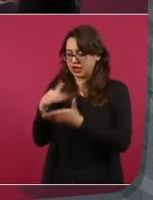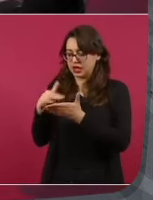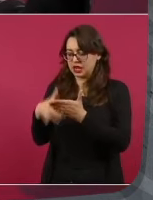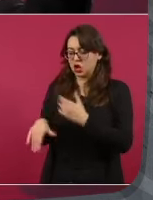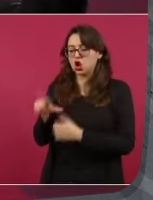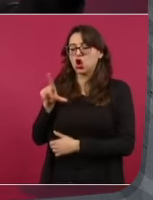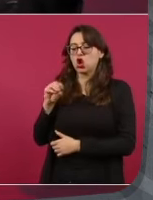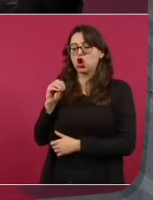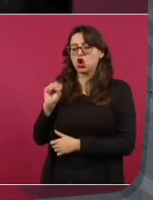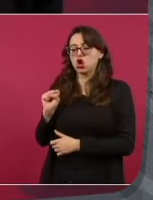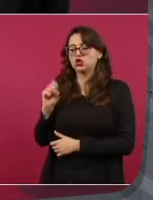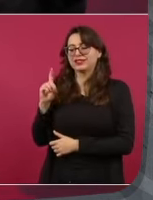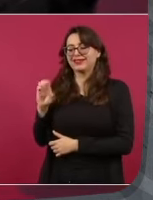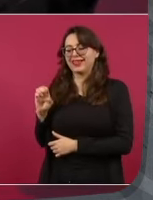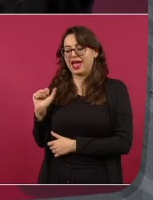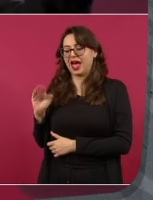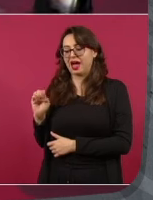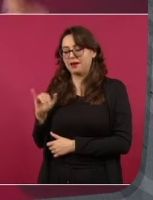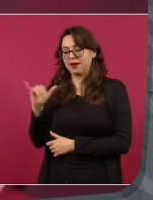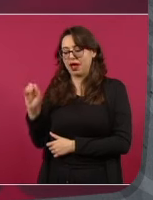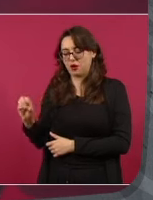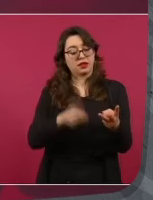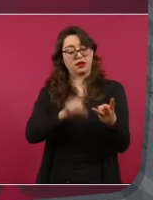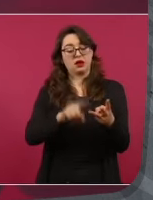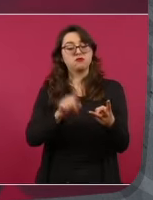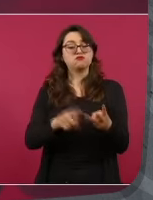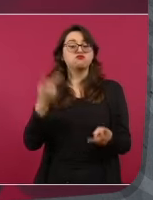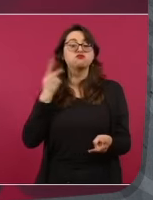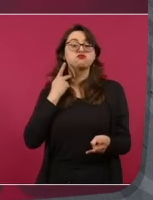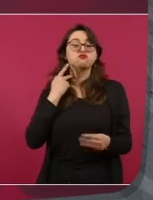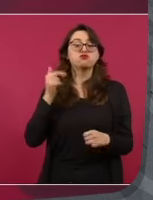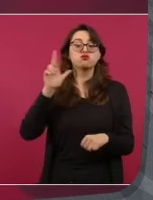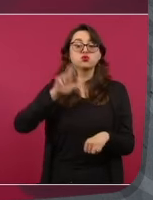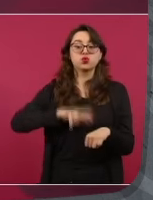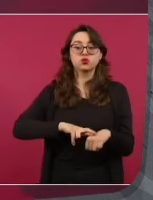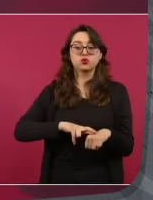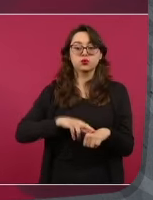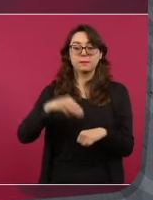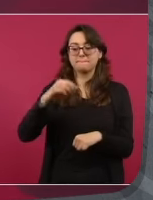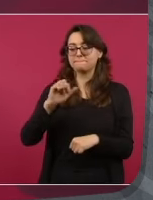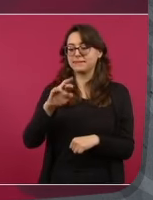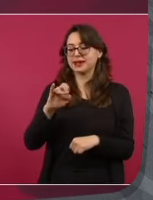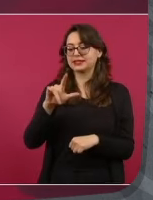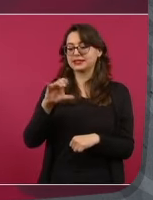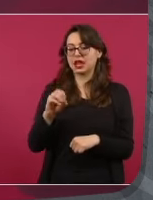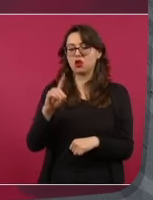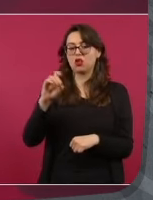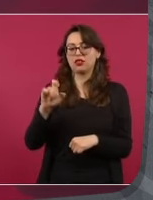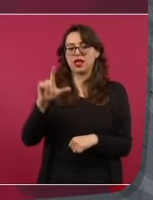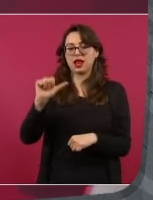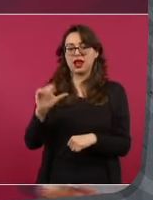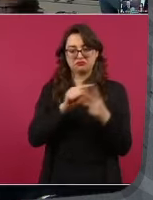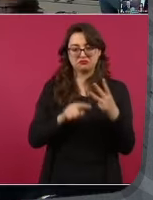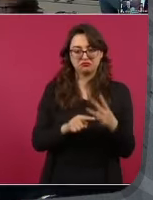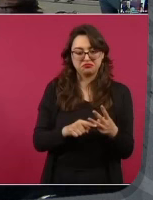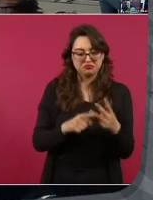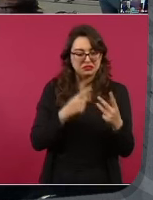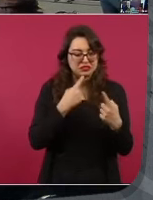procurador de entonces, Macedo de la Concha, y me destituyeron